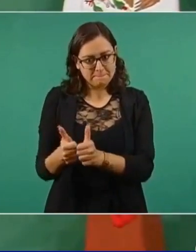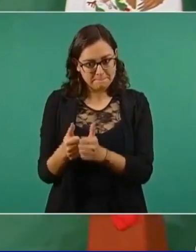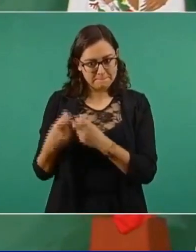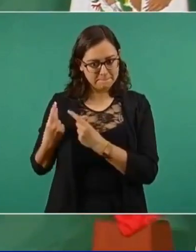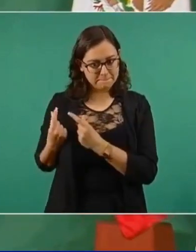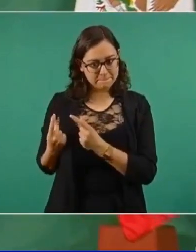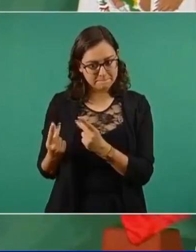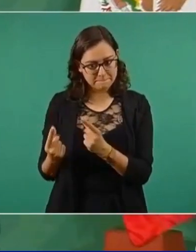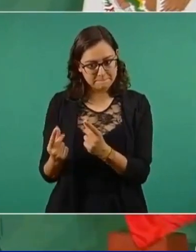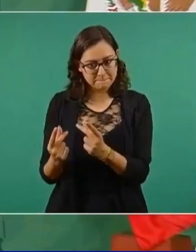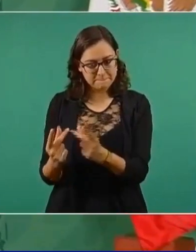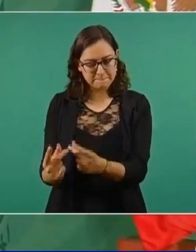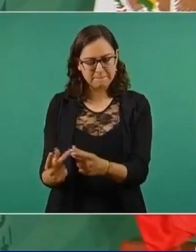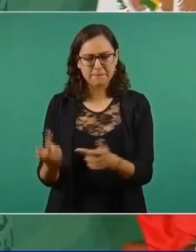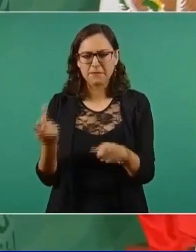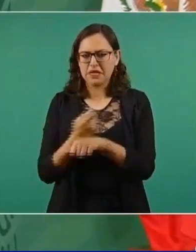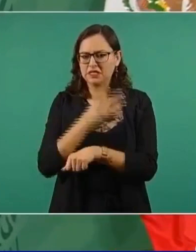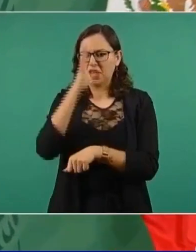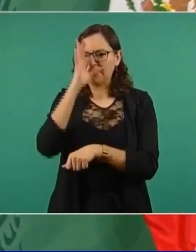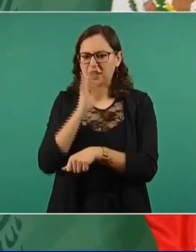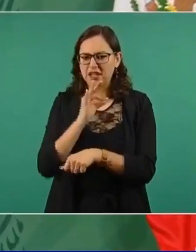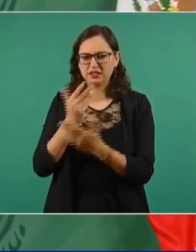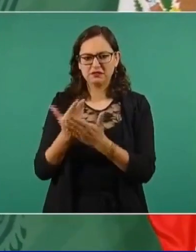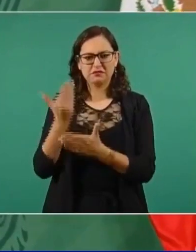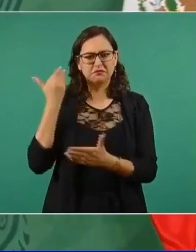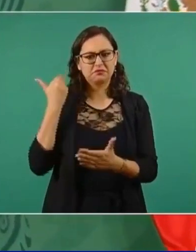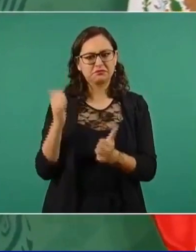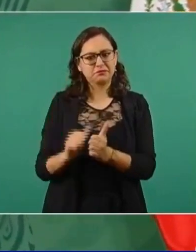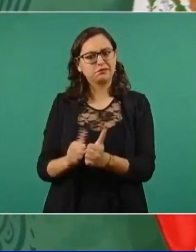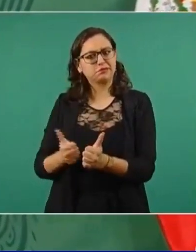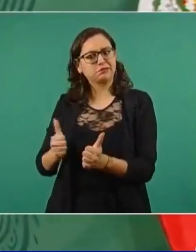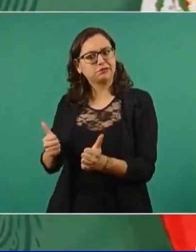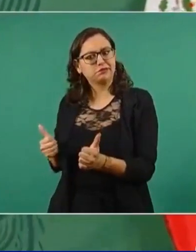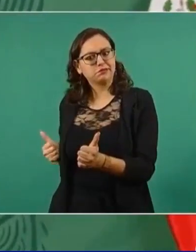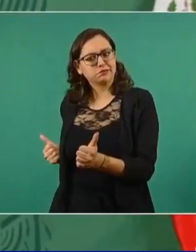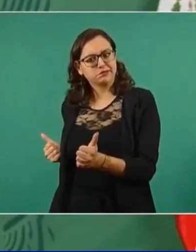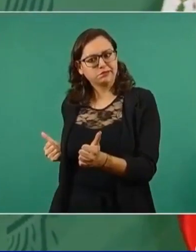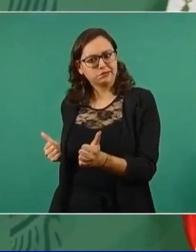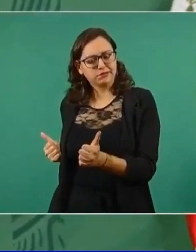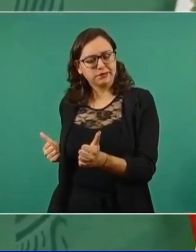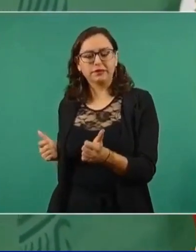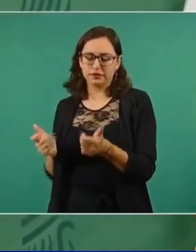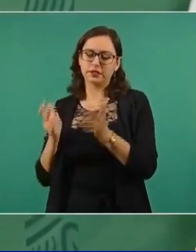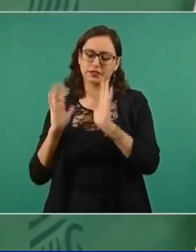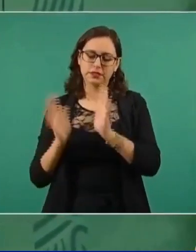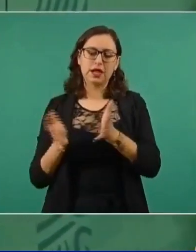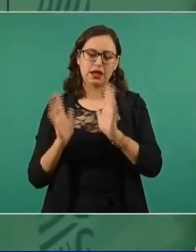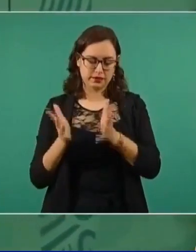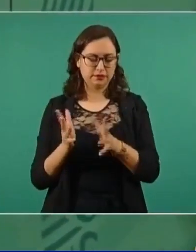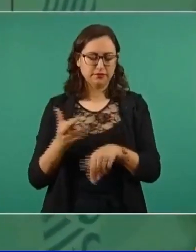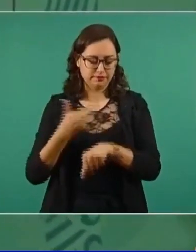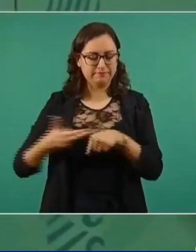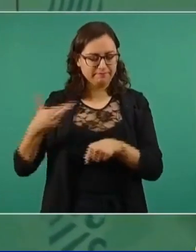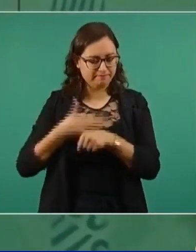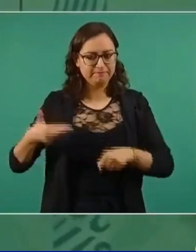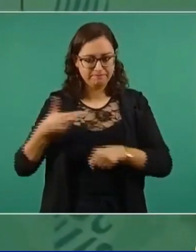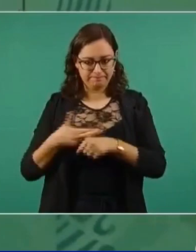por falta de